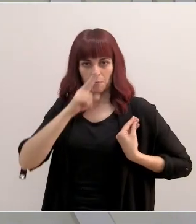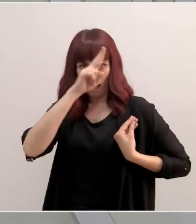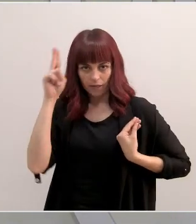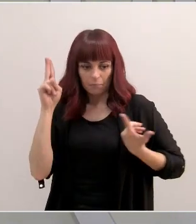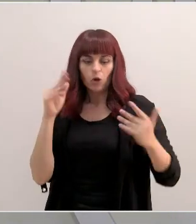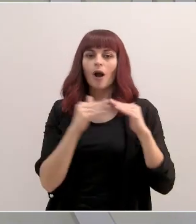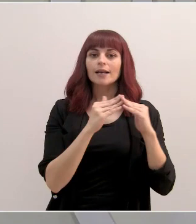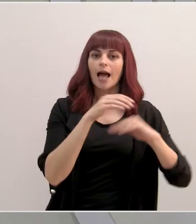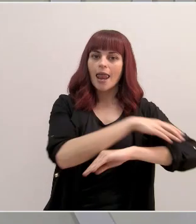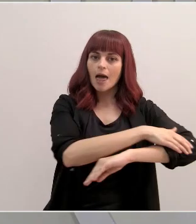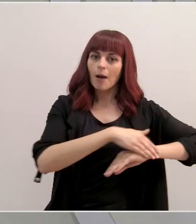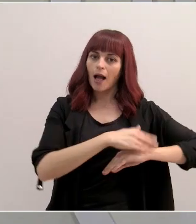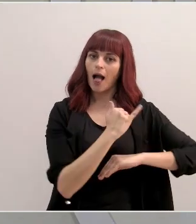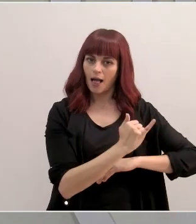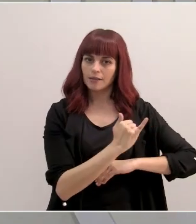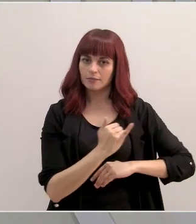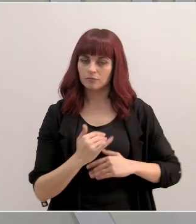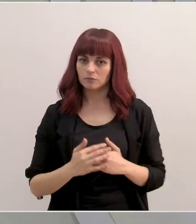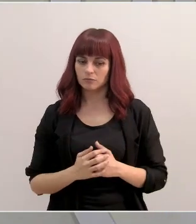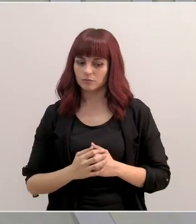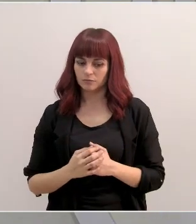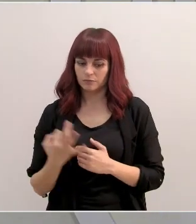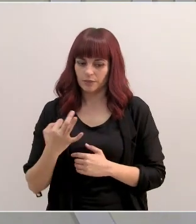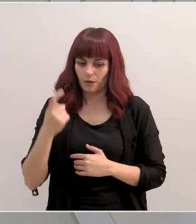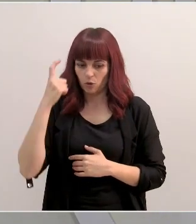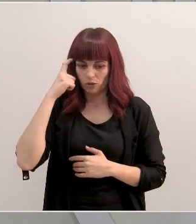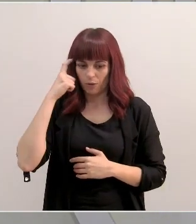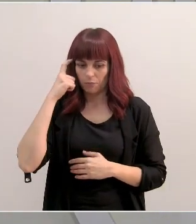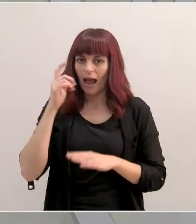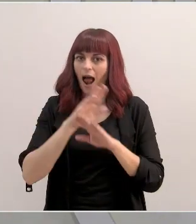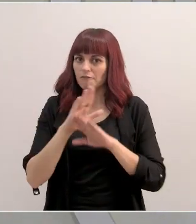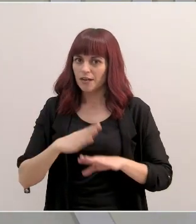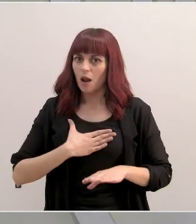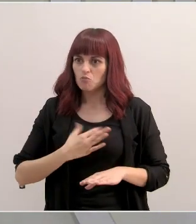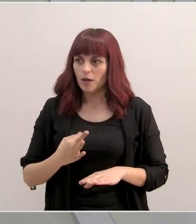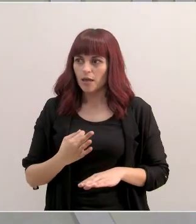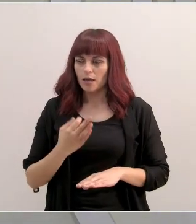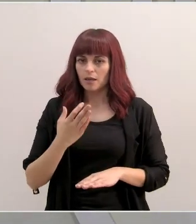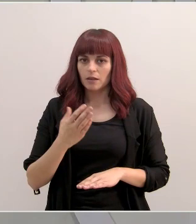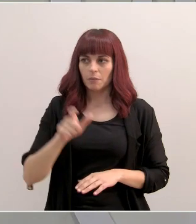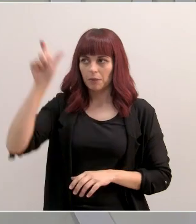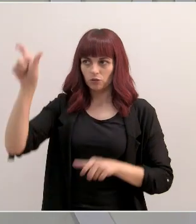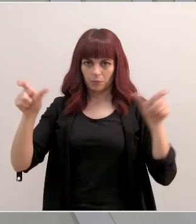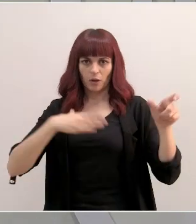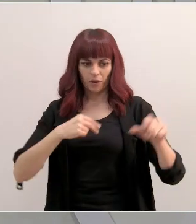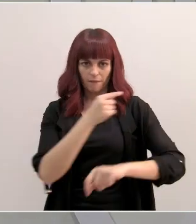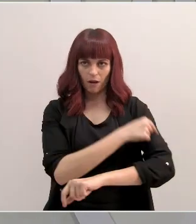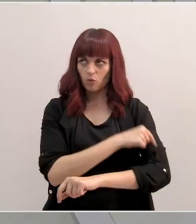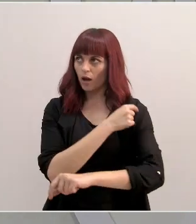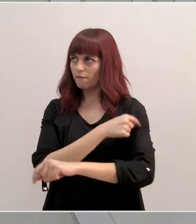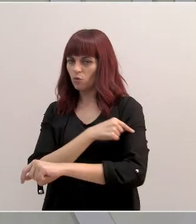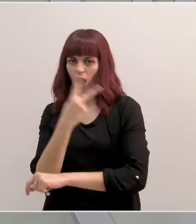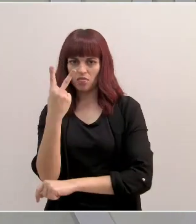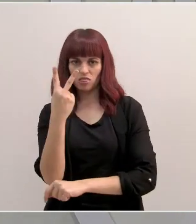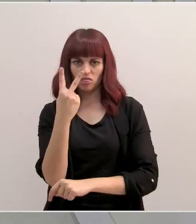y que debemos tener claro porque, al final, se puede encontrar una persona con dos sitios donde pueda ser vacunada. Luego,